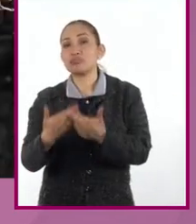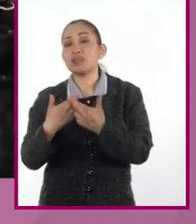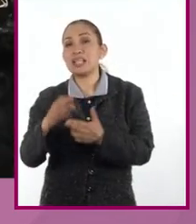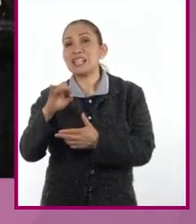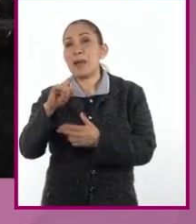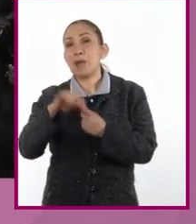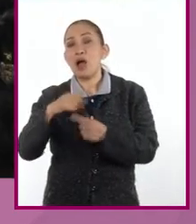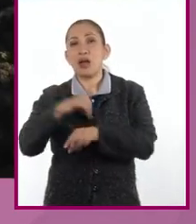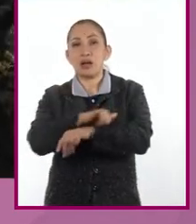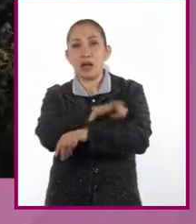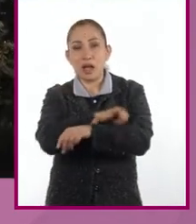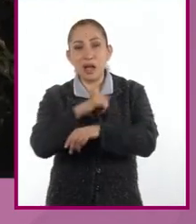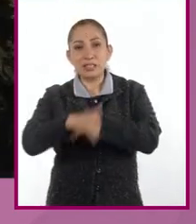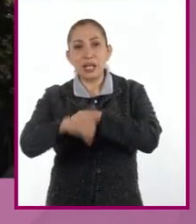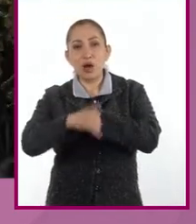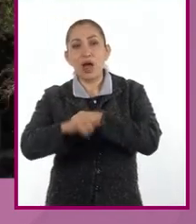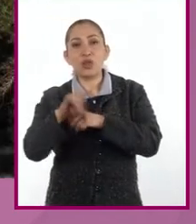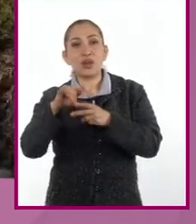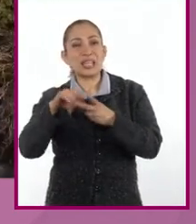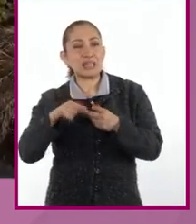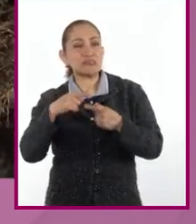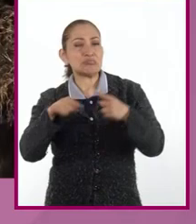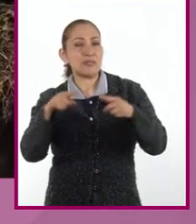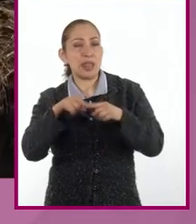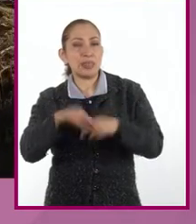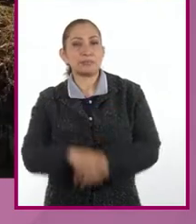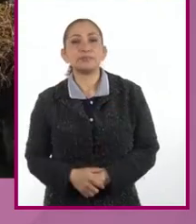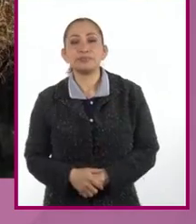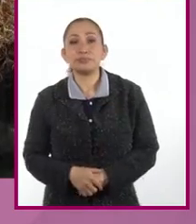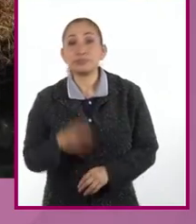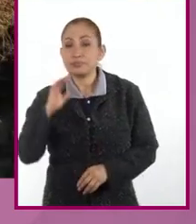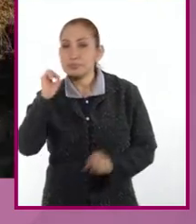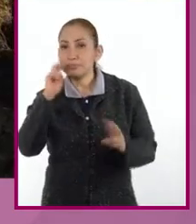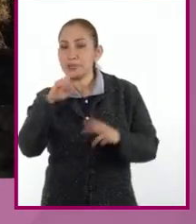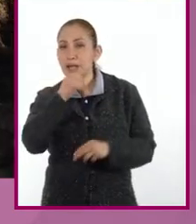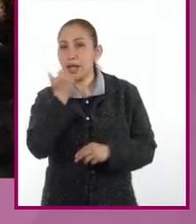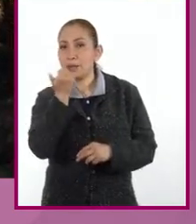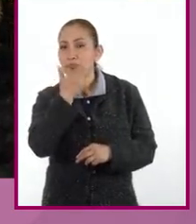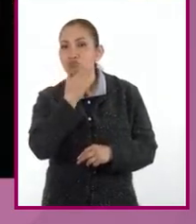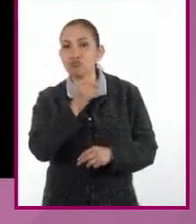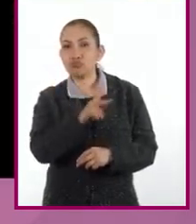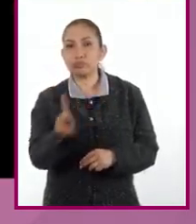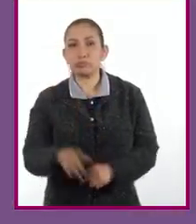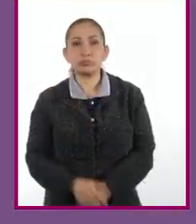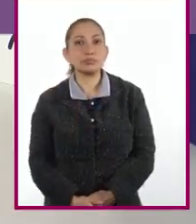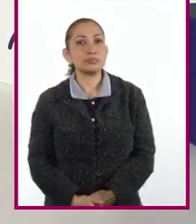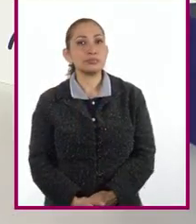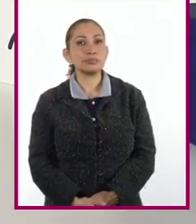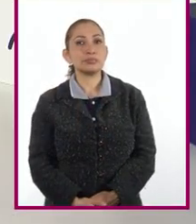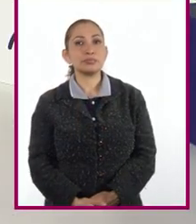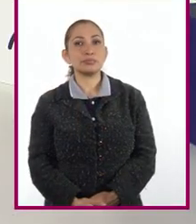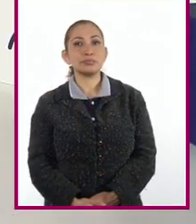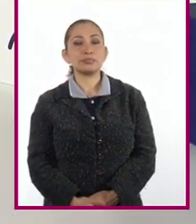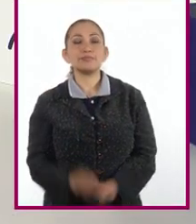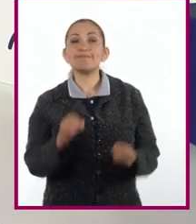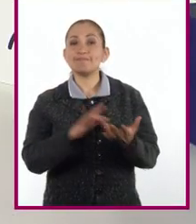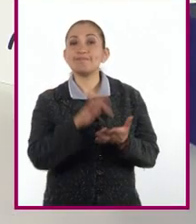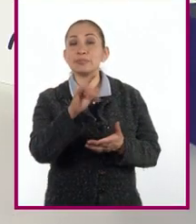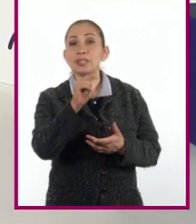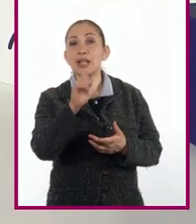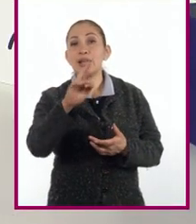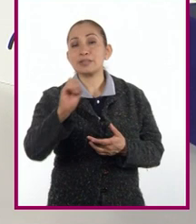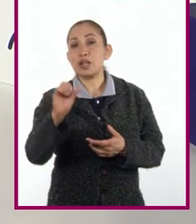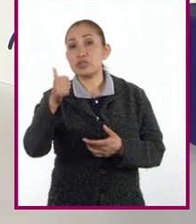cerámicos, yeso, adoquines y tabique rojo, entre otros. Hasta pronto, alumnas y alumnos. Muchas gracias,